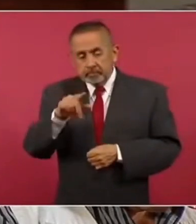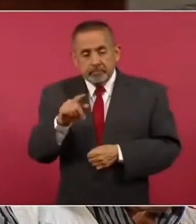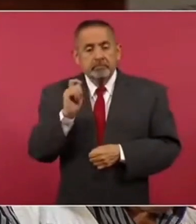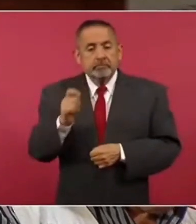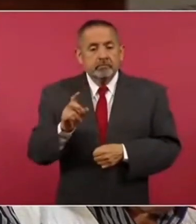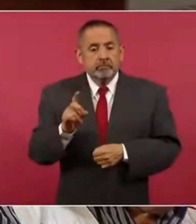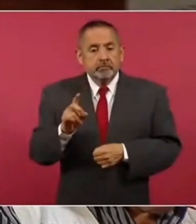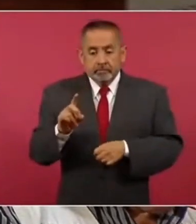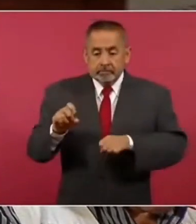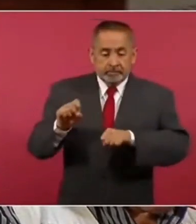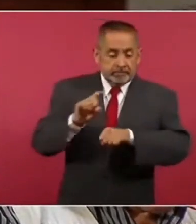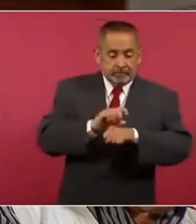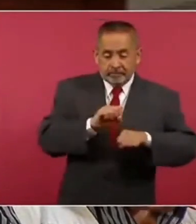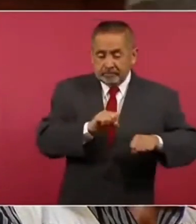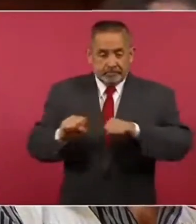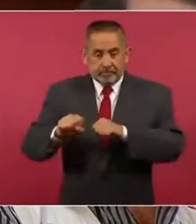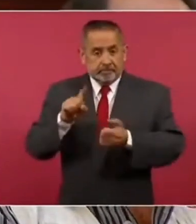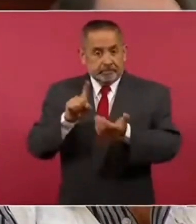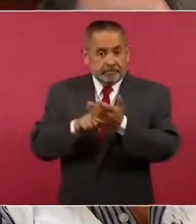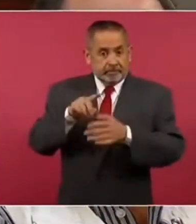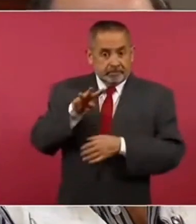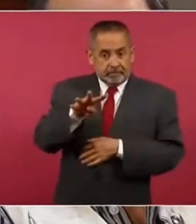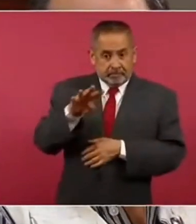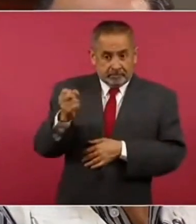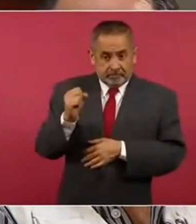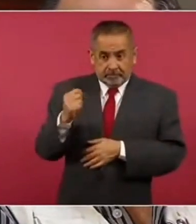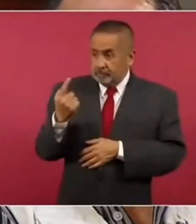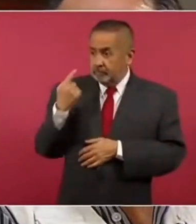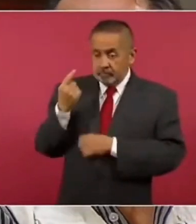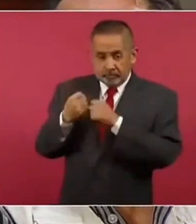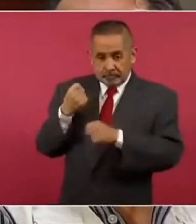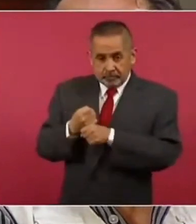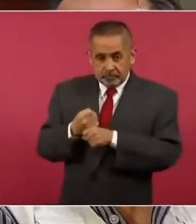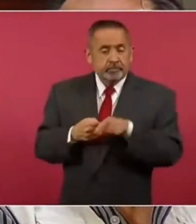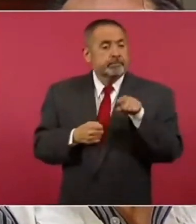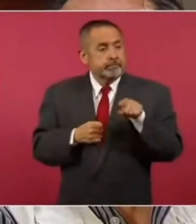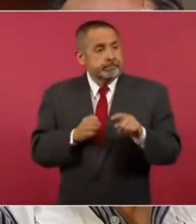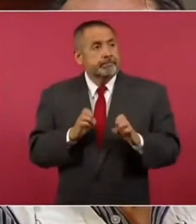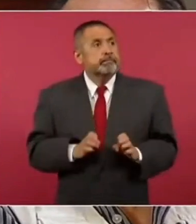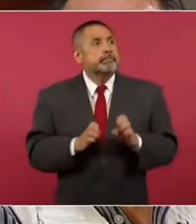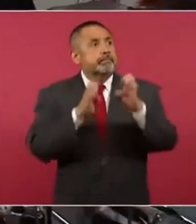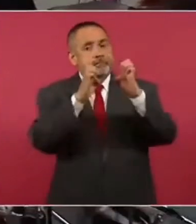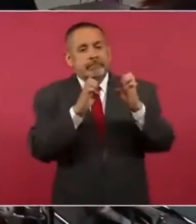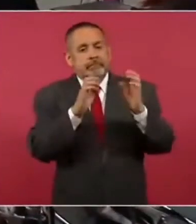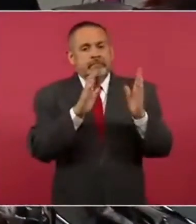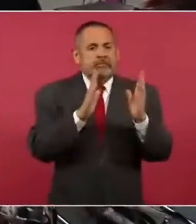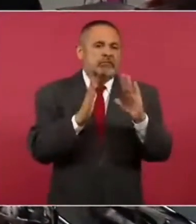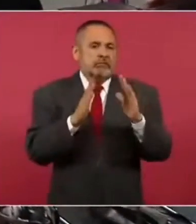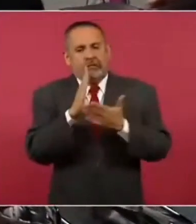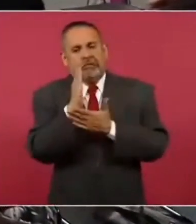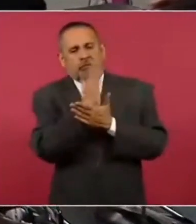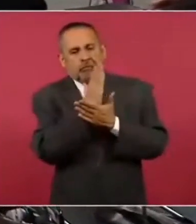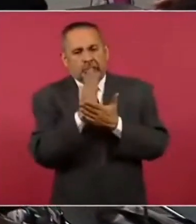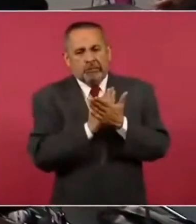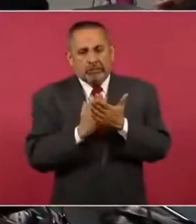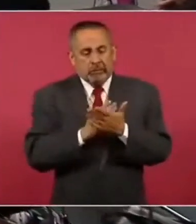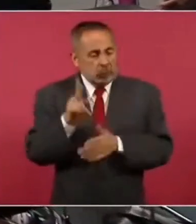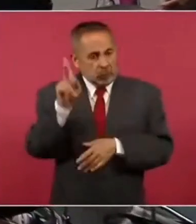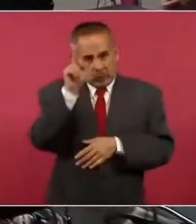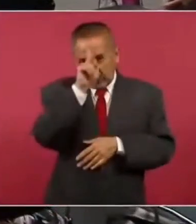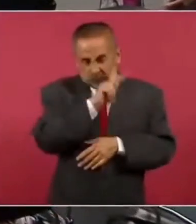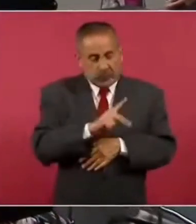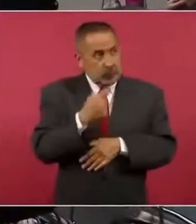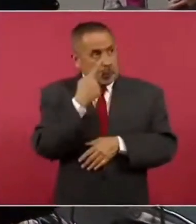partir del sismo del 19 de septiembre del año pasado, este condominio presentó daños bastante severos,